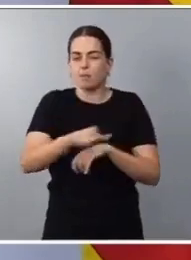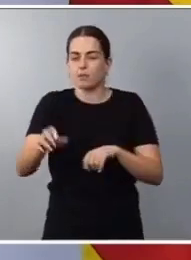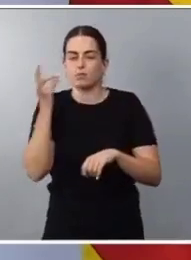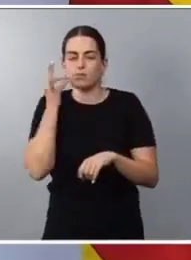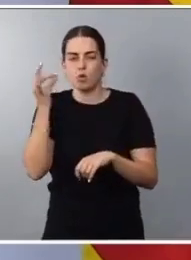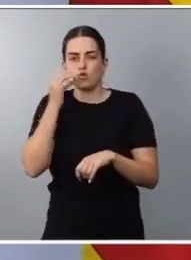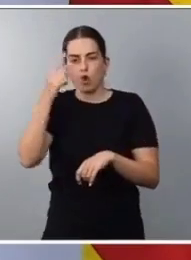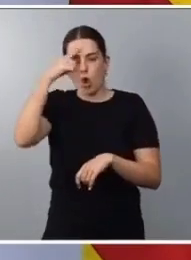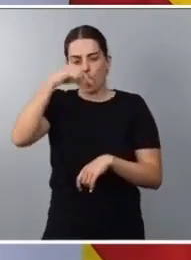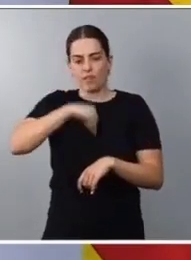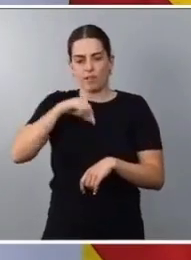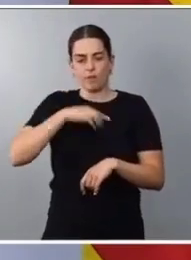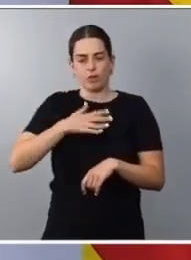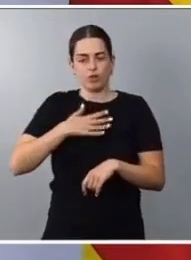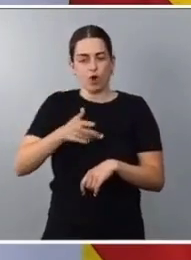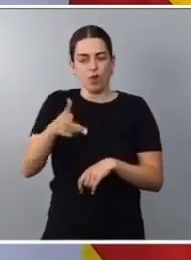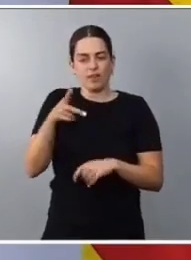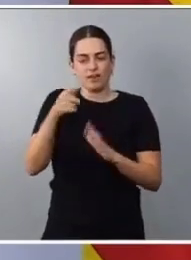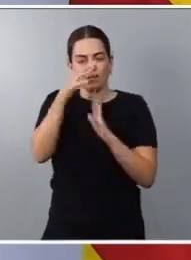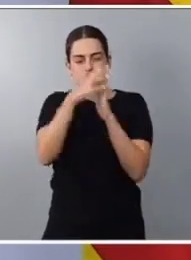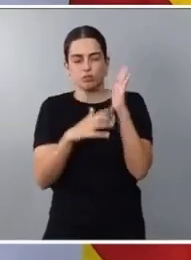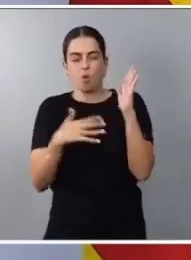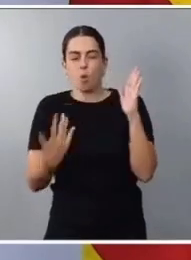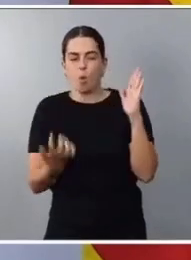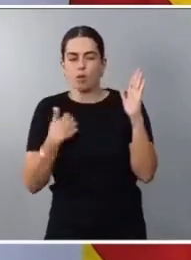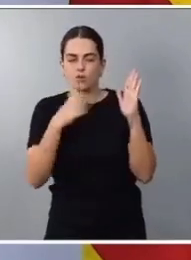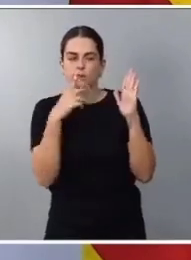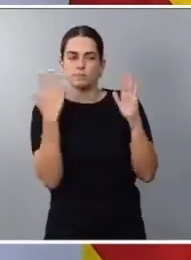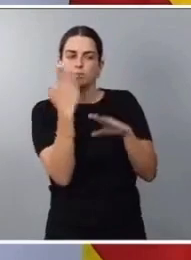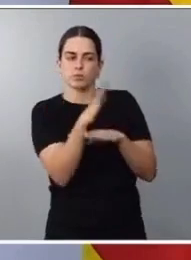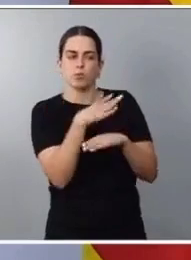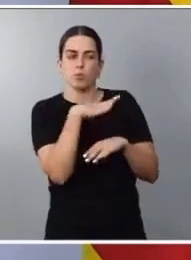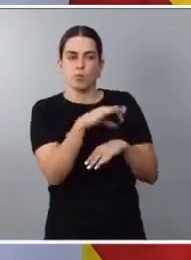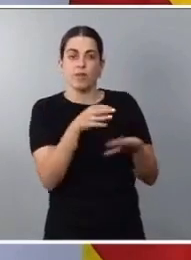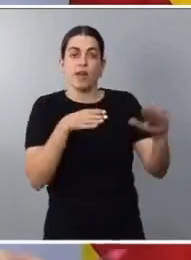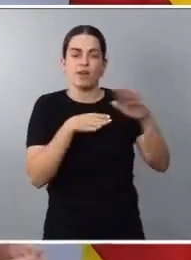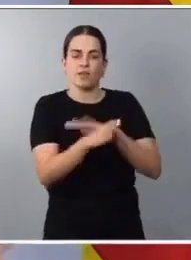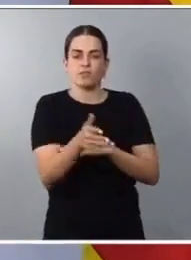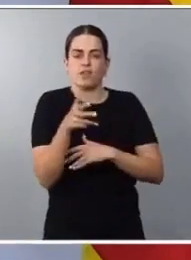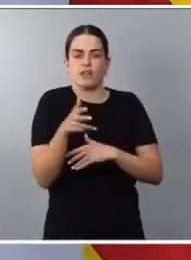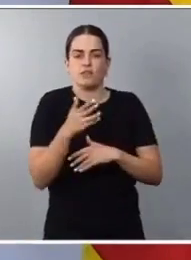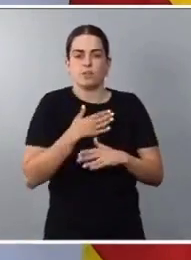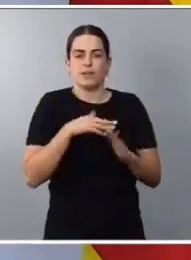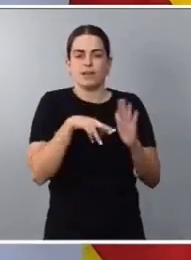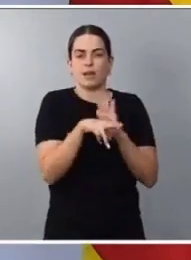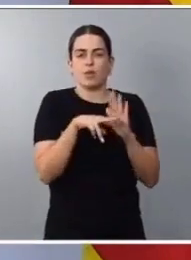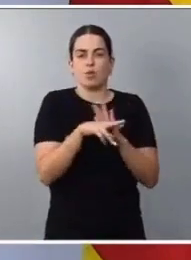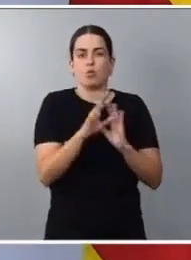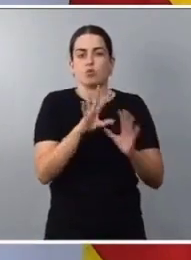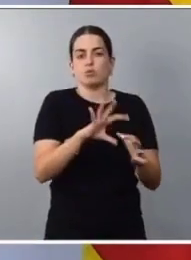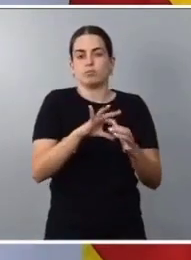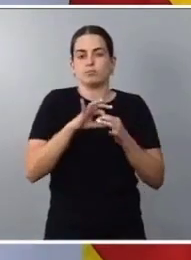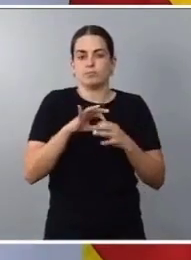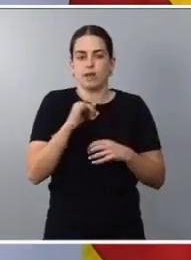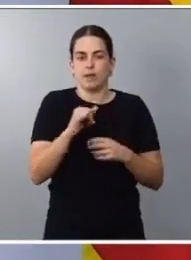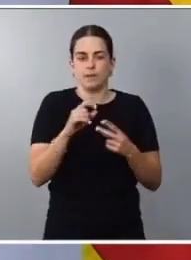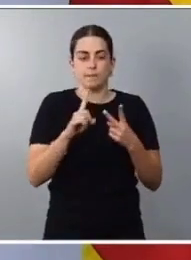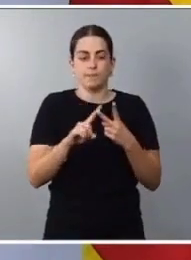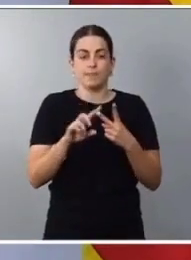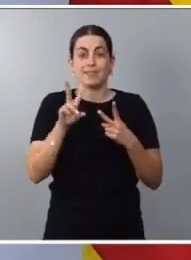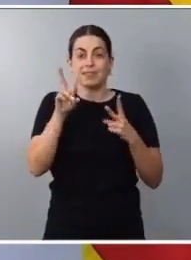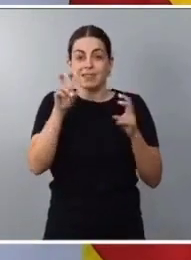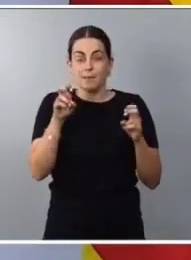de sus derechos y el acceso a los recursos y a los derechos que les corresponden. En segundo lugar, en materia de anticoncepción,